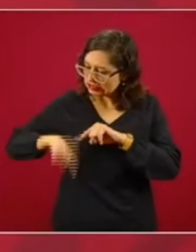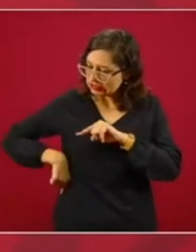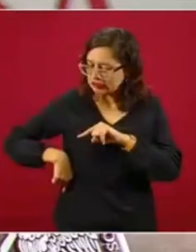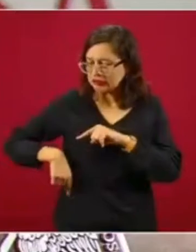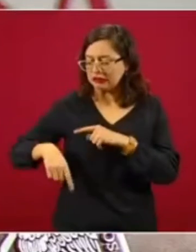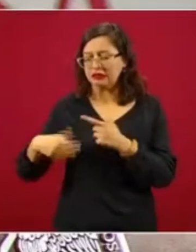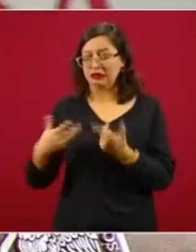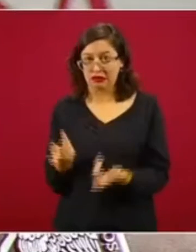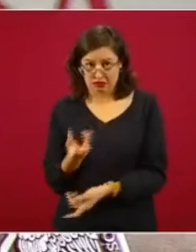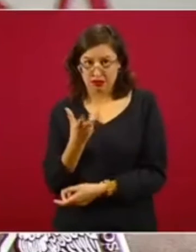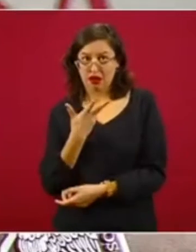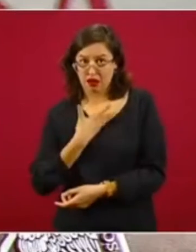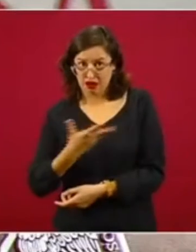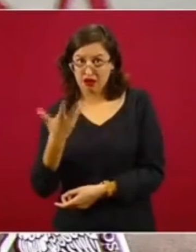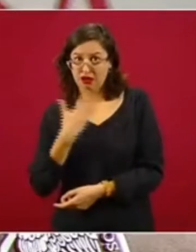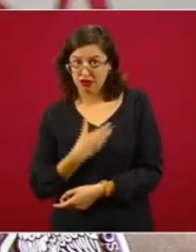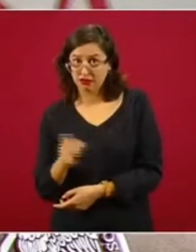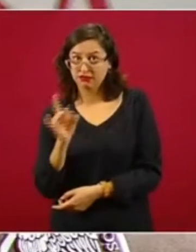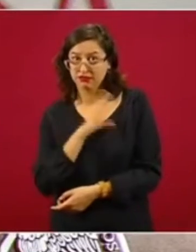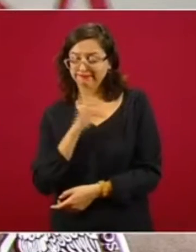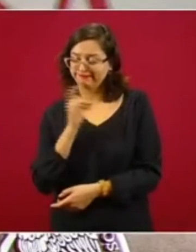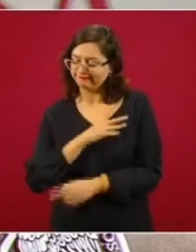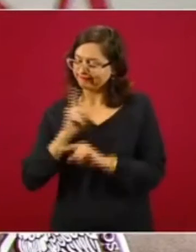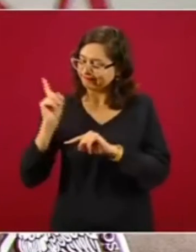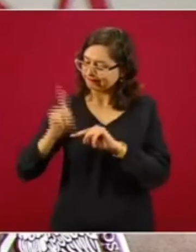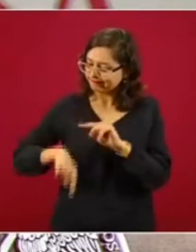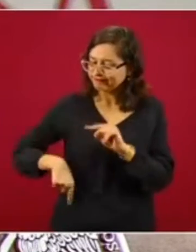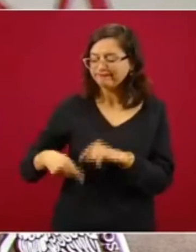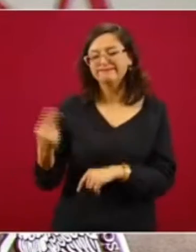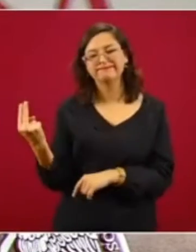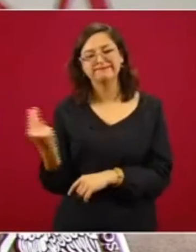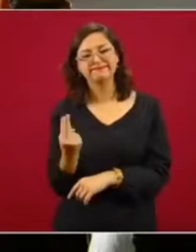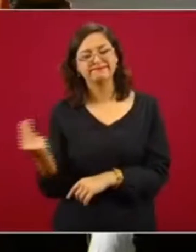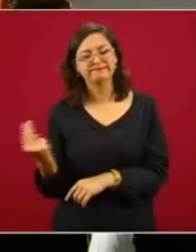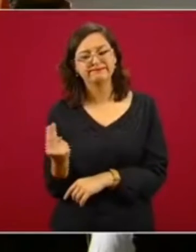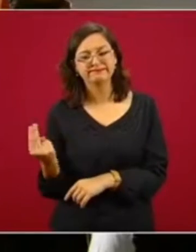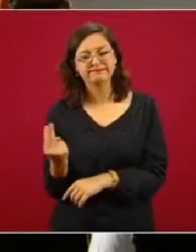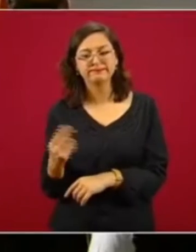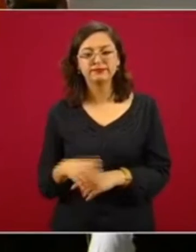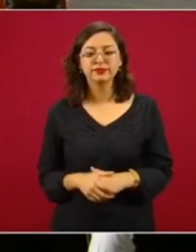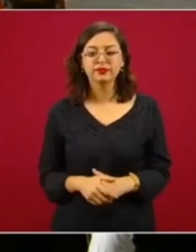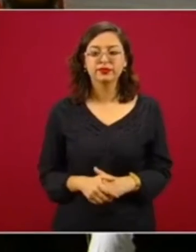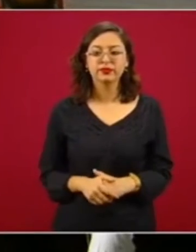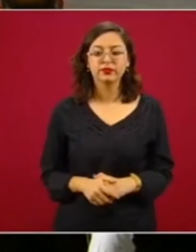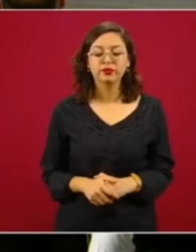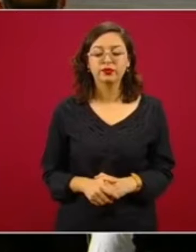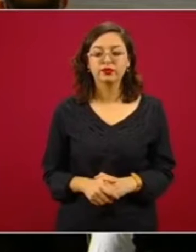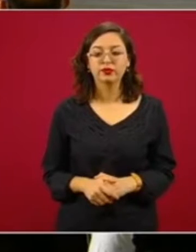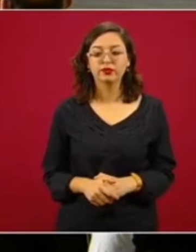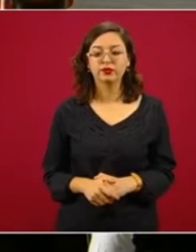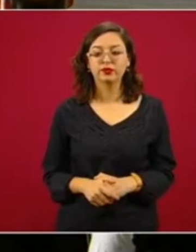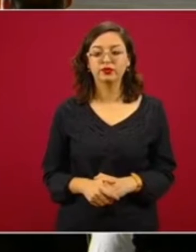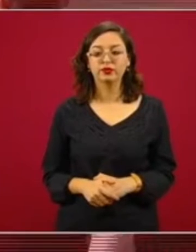miedos, desde luego